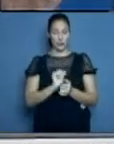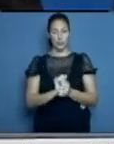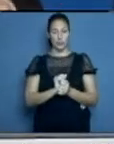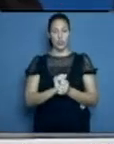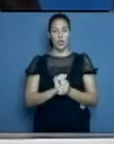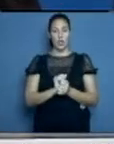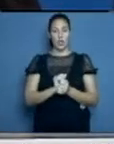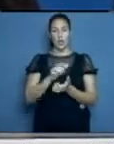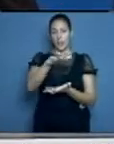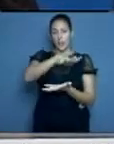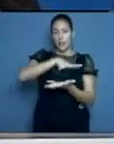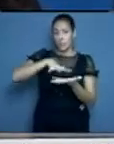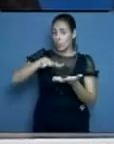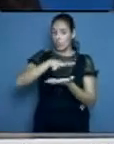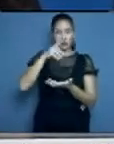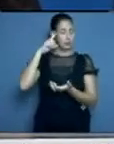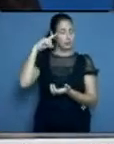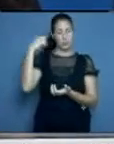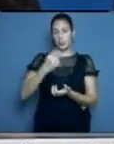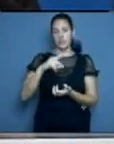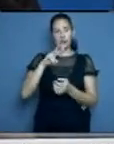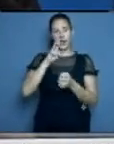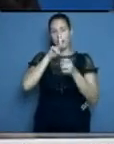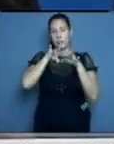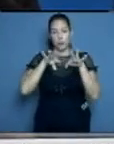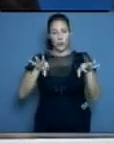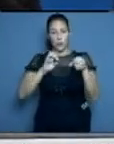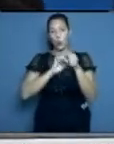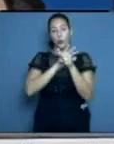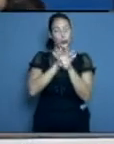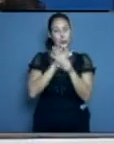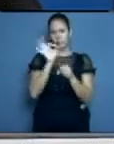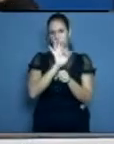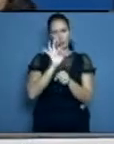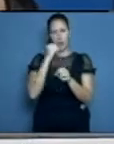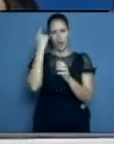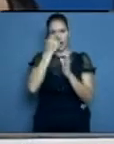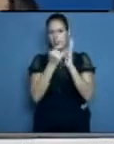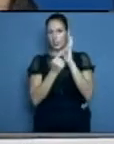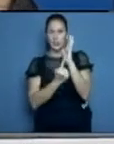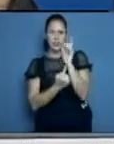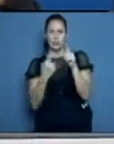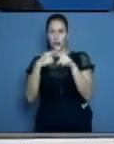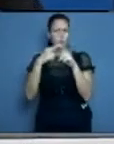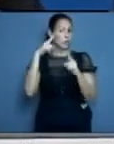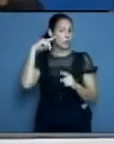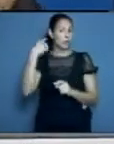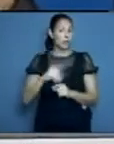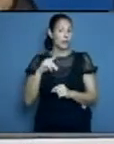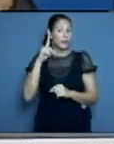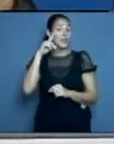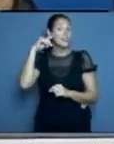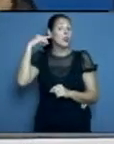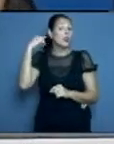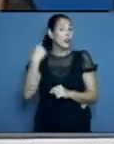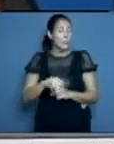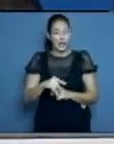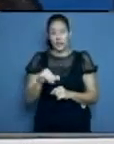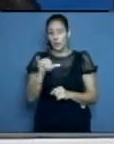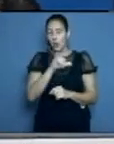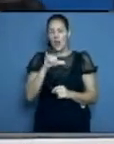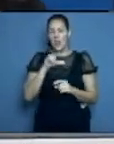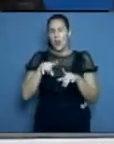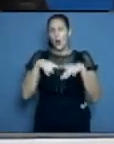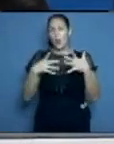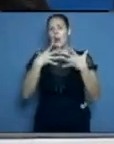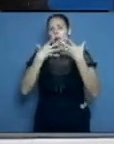las características del virus y que no se conocía ni siquiera cuál era la magnitud de la afectación respiratoria, si era